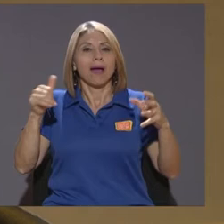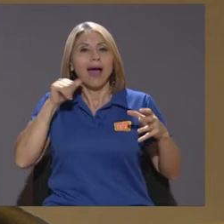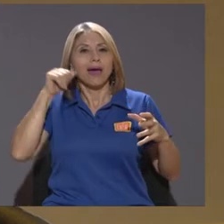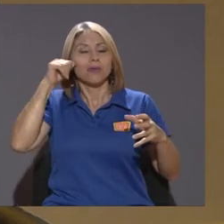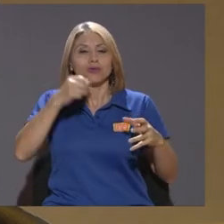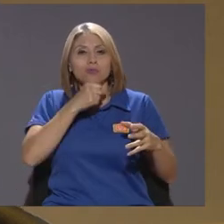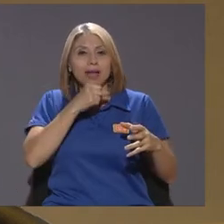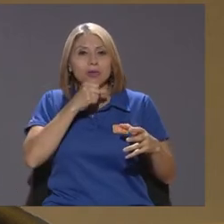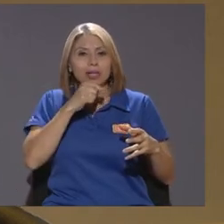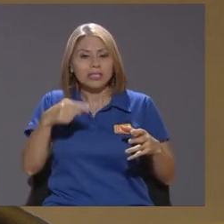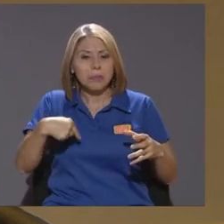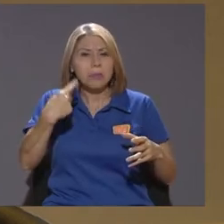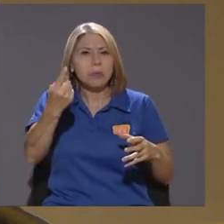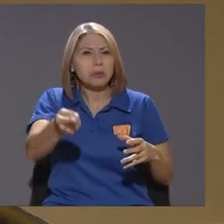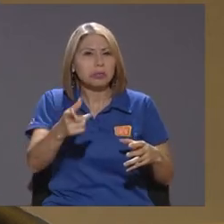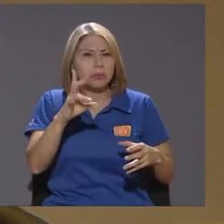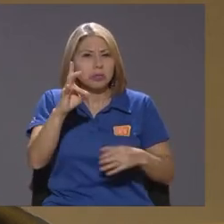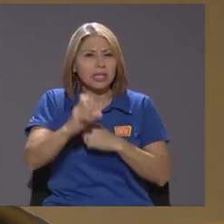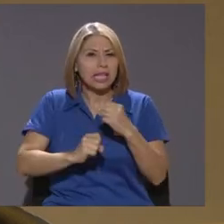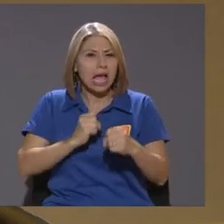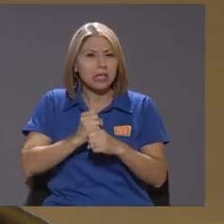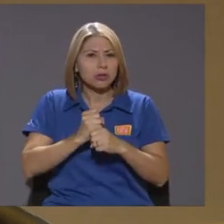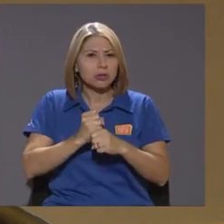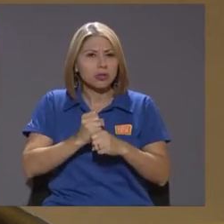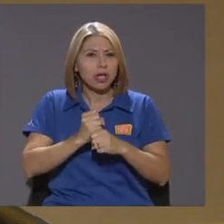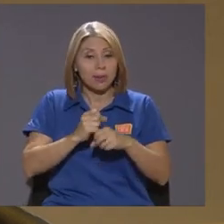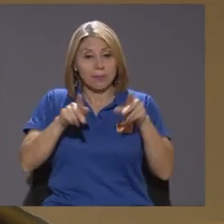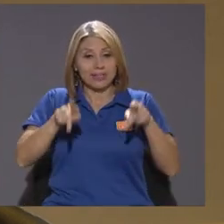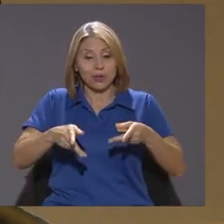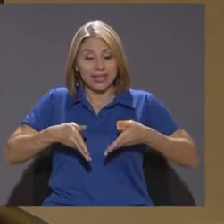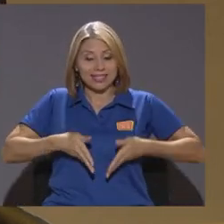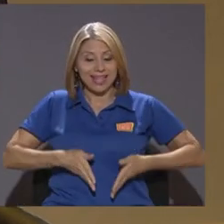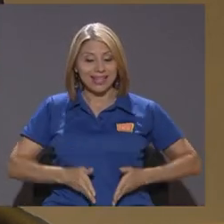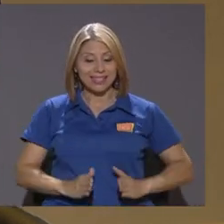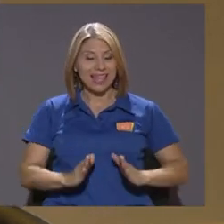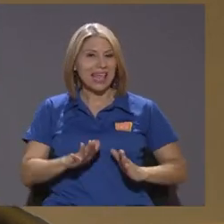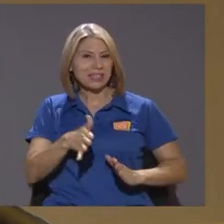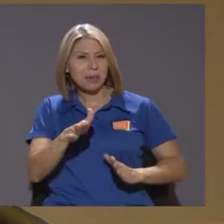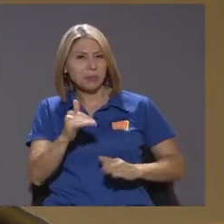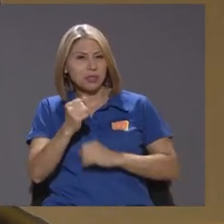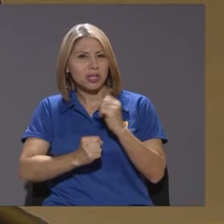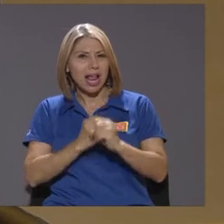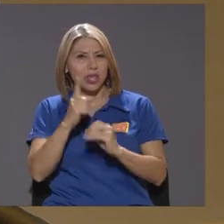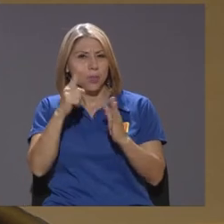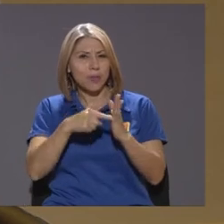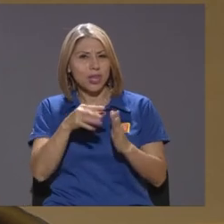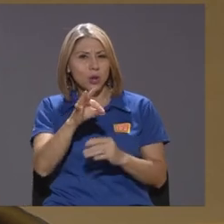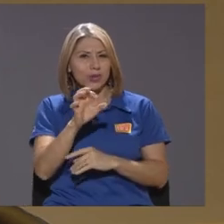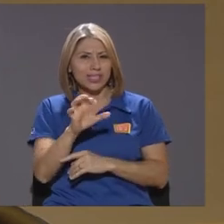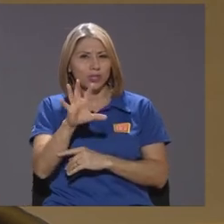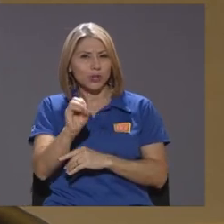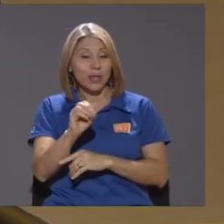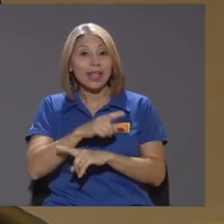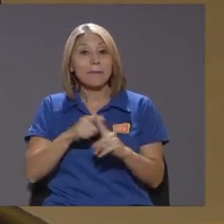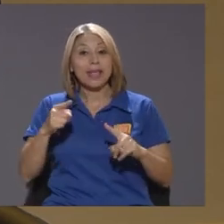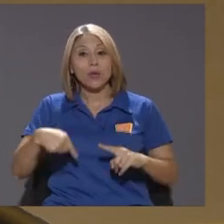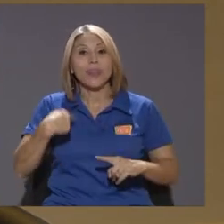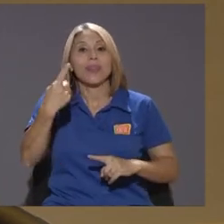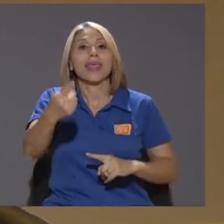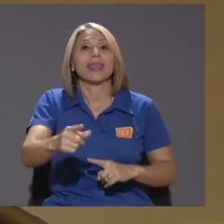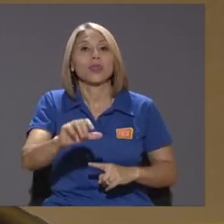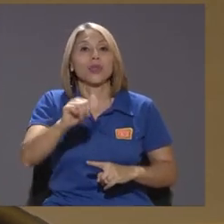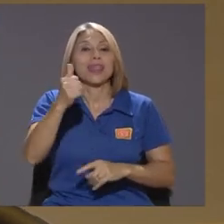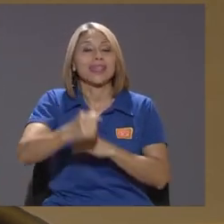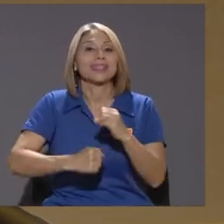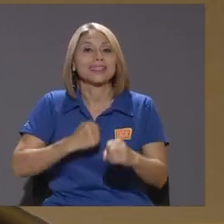años que son los nacidos alrededor de los 50 pero dentro de 10 años tenemos otro aumento muy importante que son los